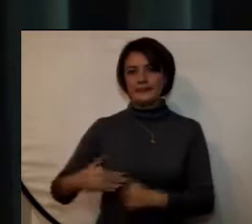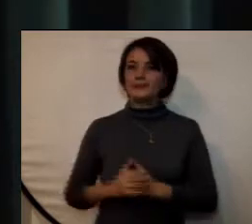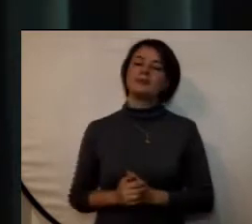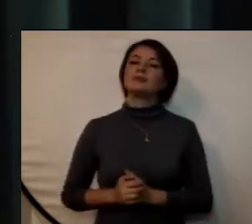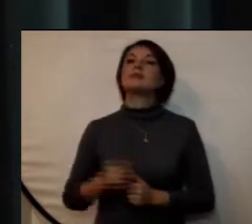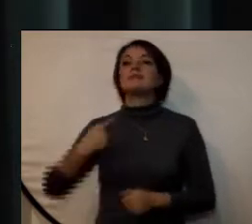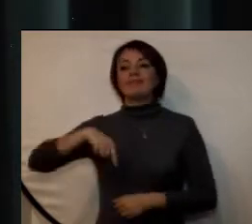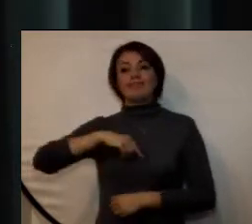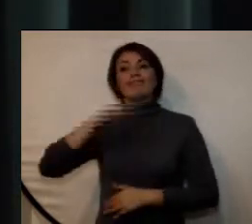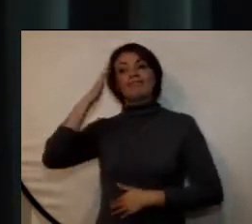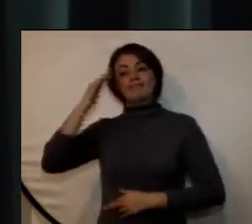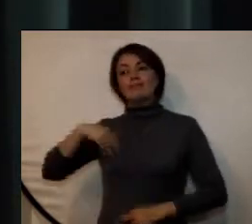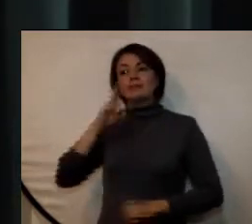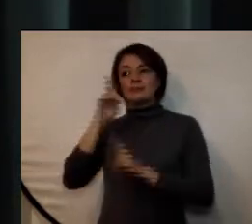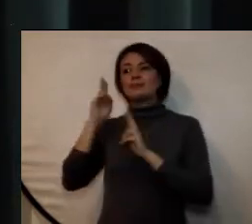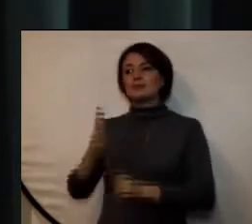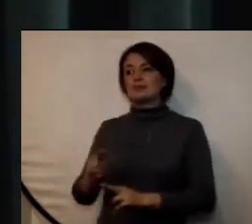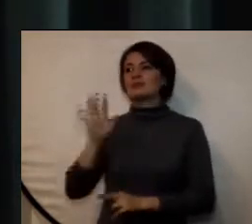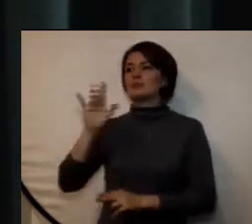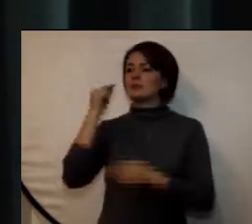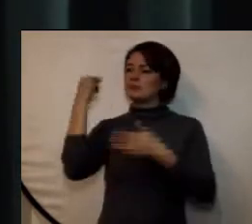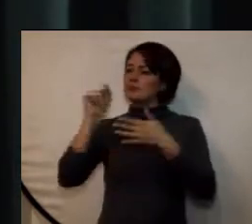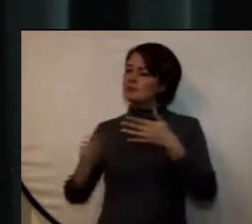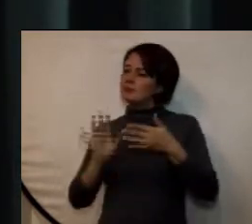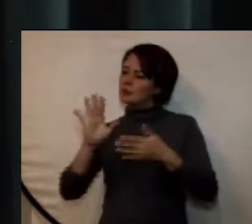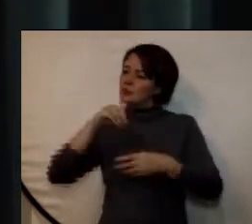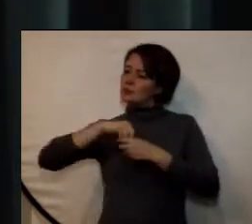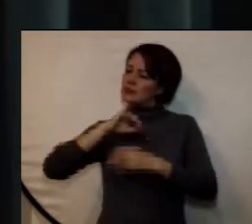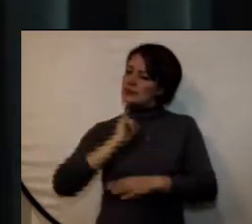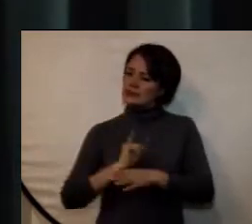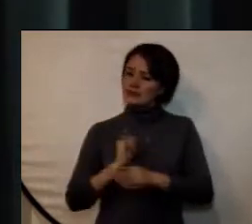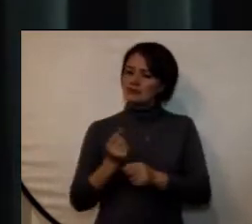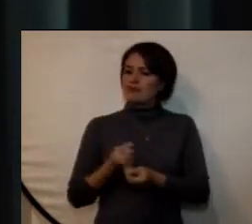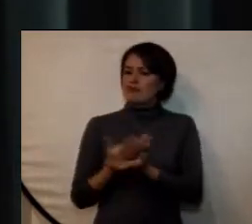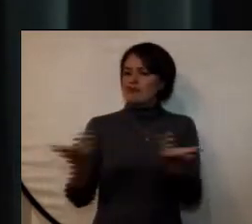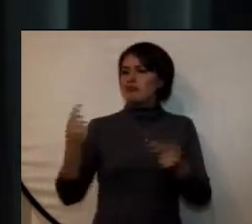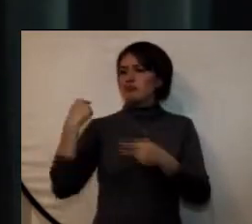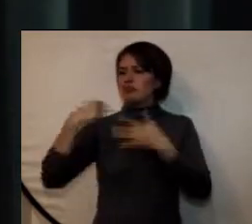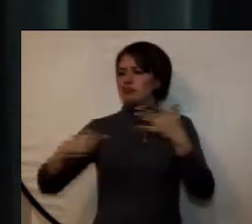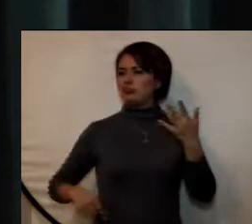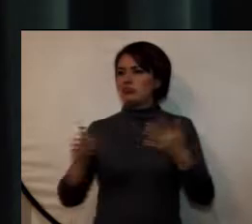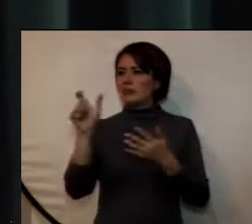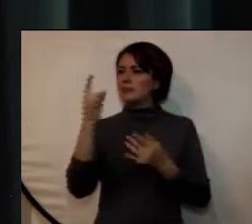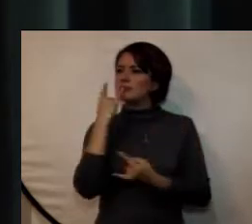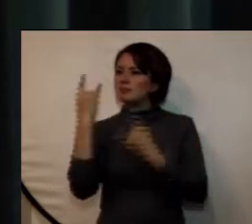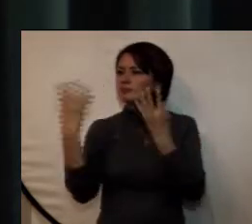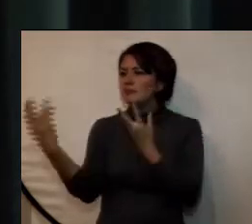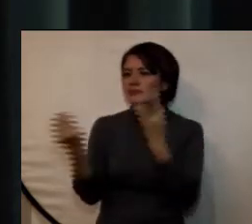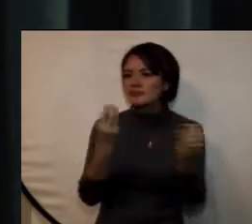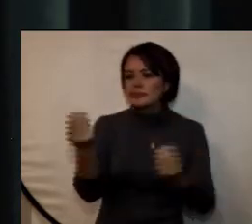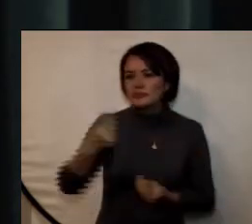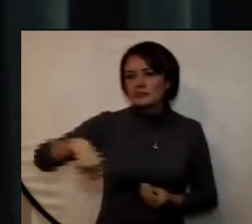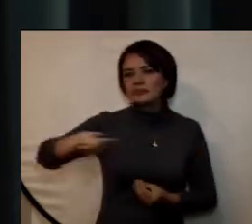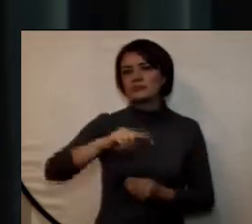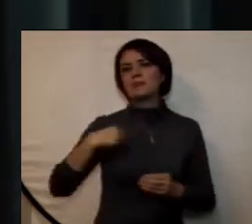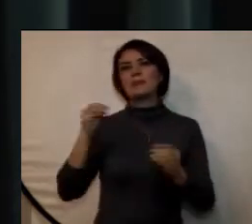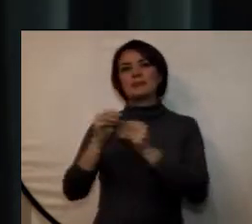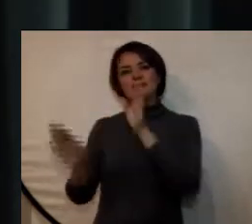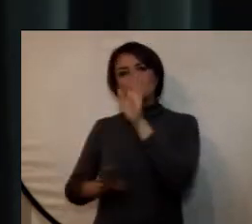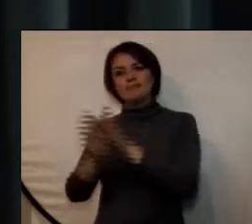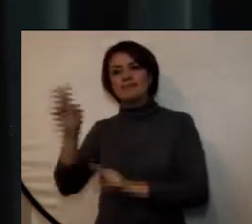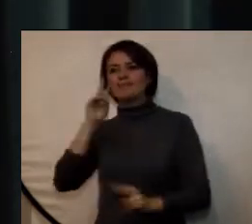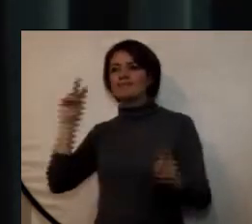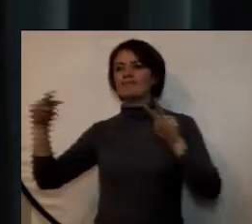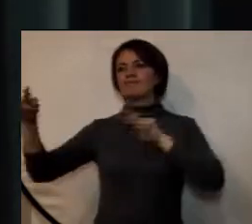reconoce las particularidades institucionales, las dimensiones y grupos de interés, así como el desarrollo de una visión